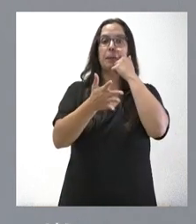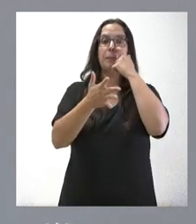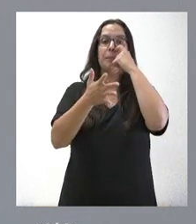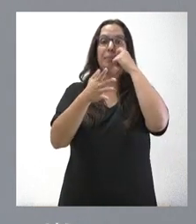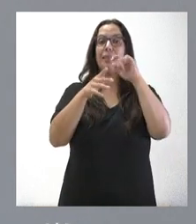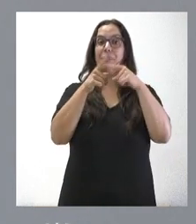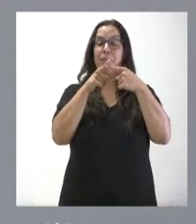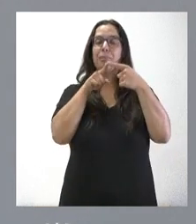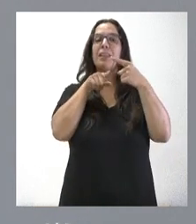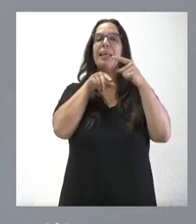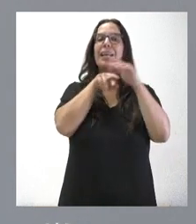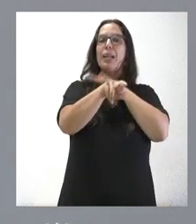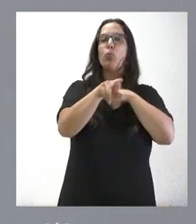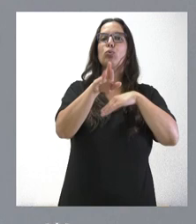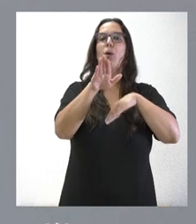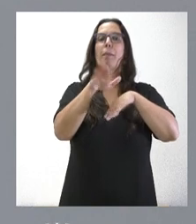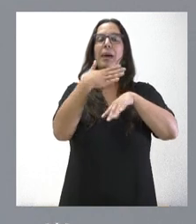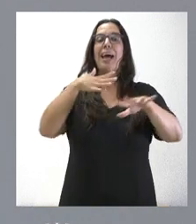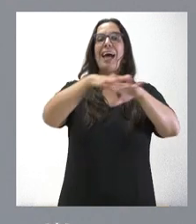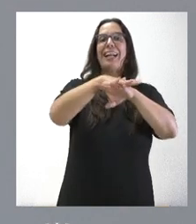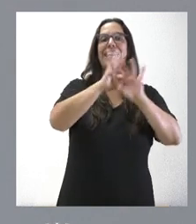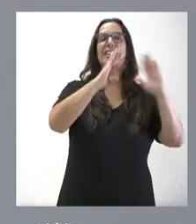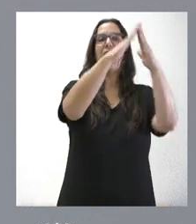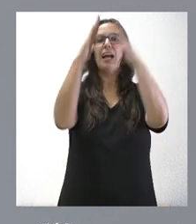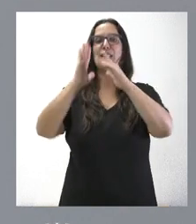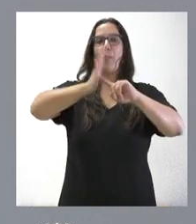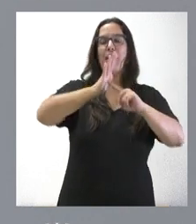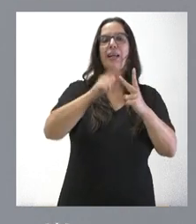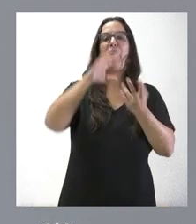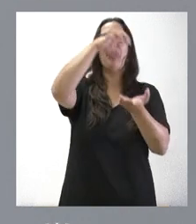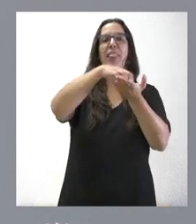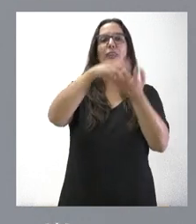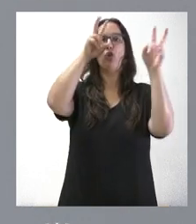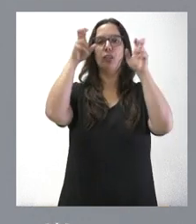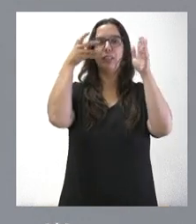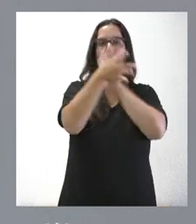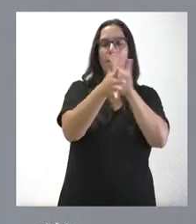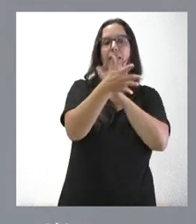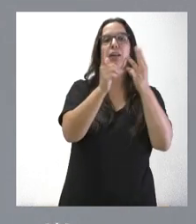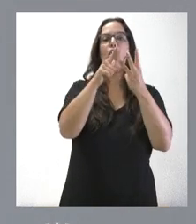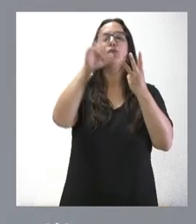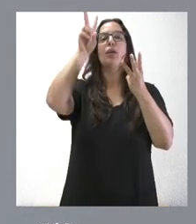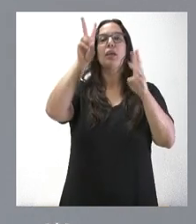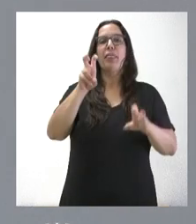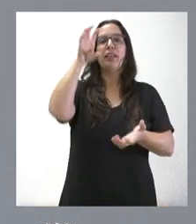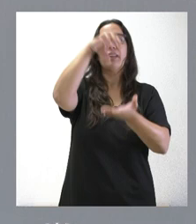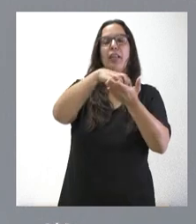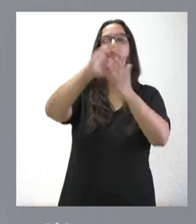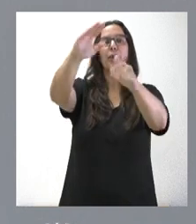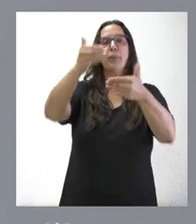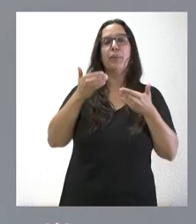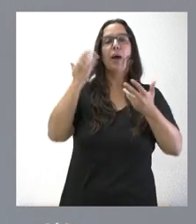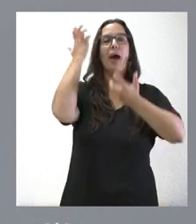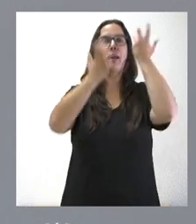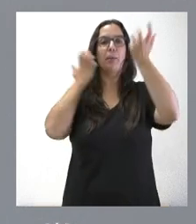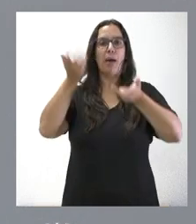para la red de las casas del parque, para los centros temáticos, para los centros de recuperación y recepción de animales silvestres,